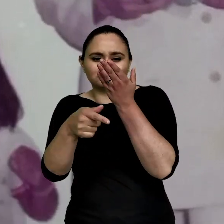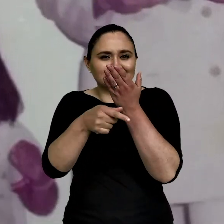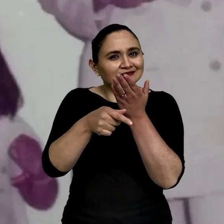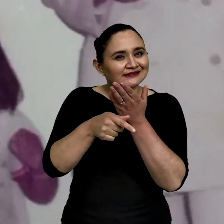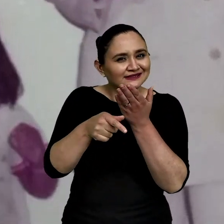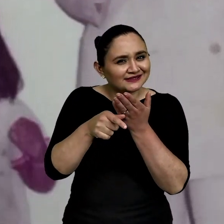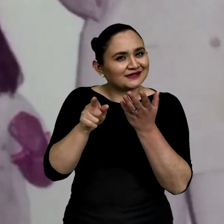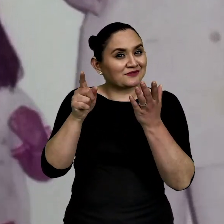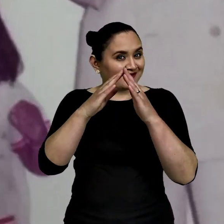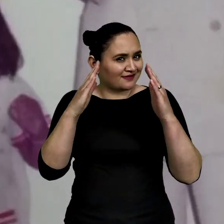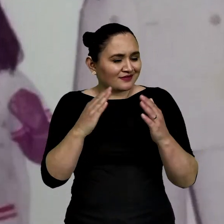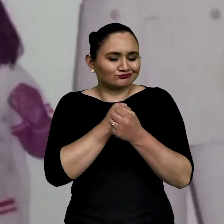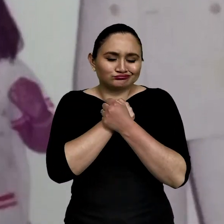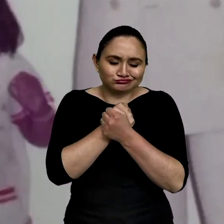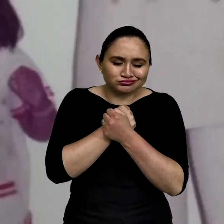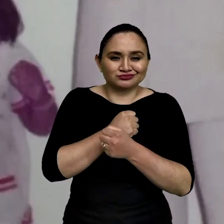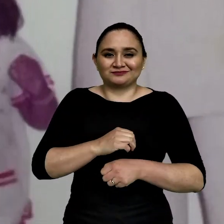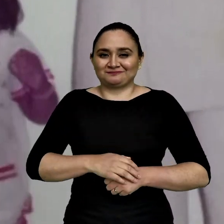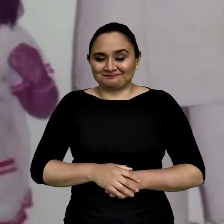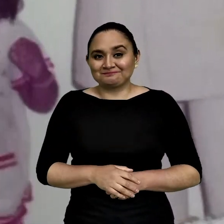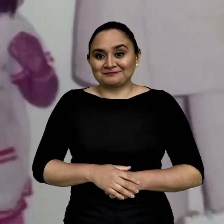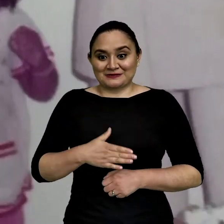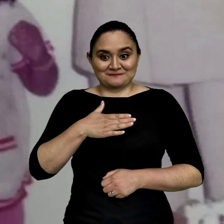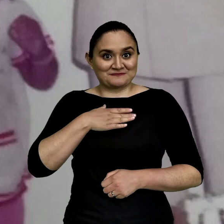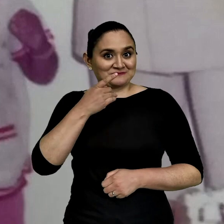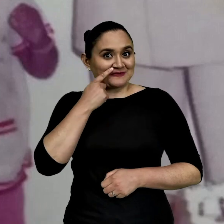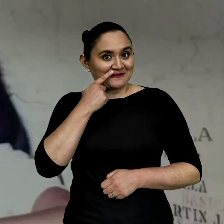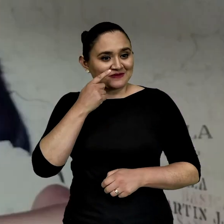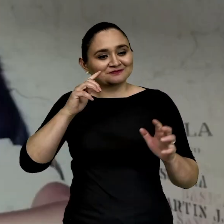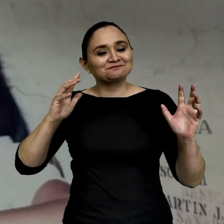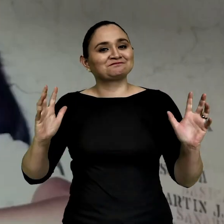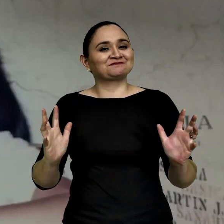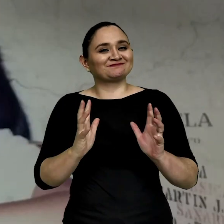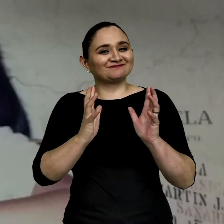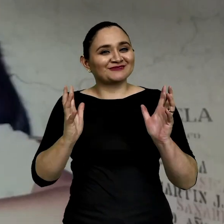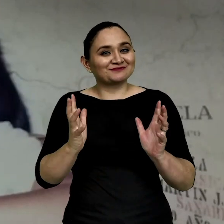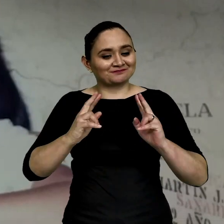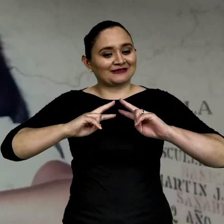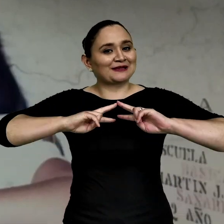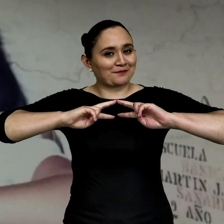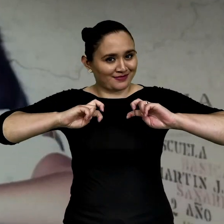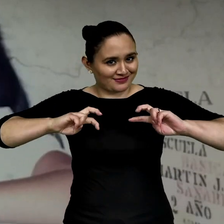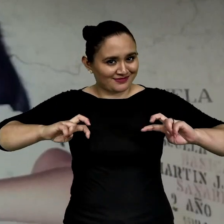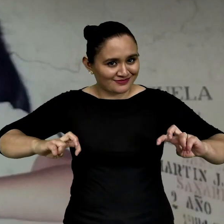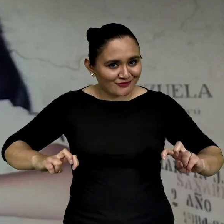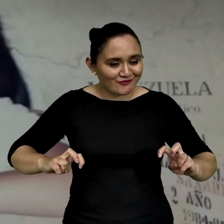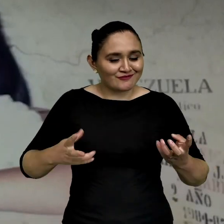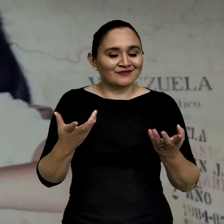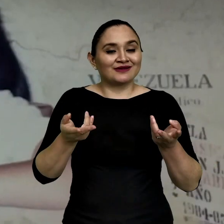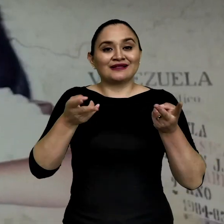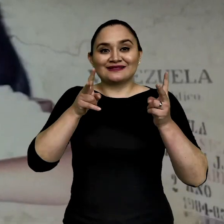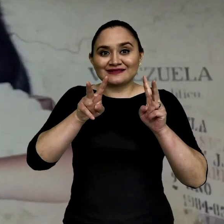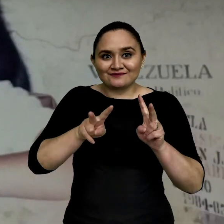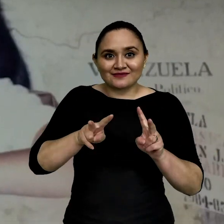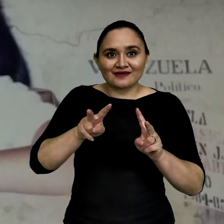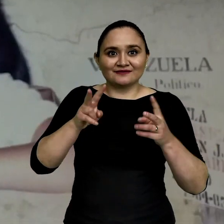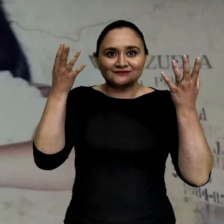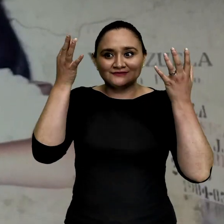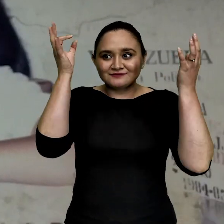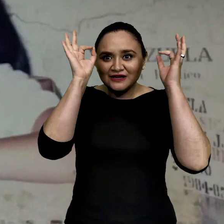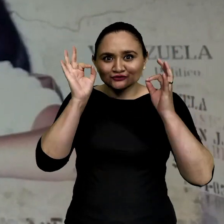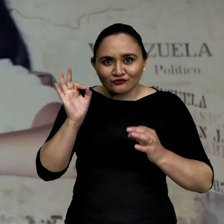siempre había libros y siempre los tratábamos con mucho amor en la casa y mi papá me incentivaba mucho lo que era la investigación,